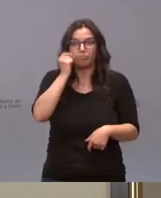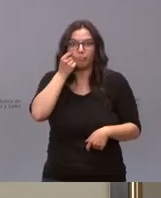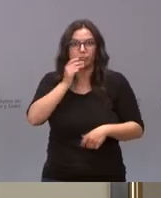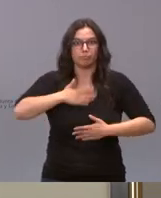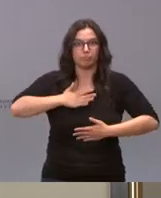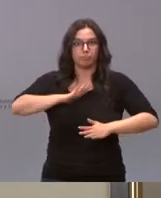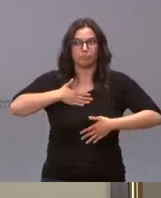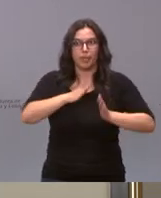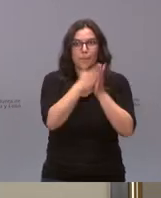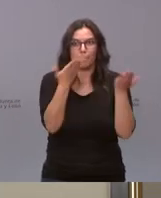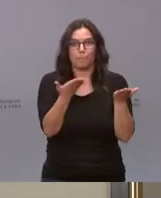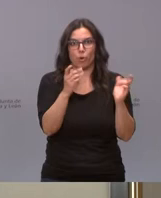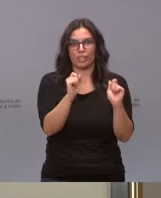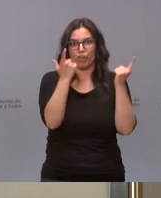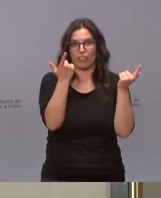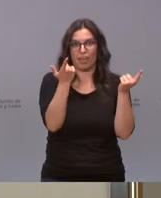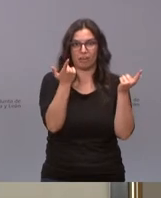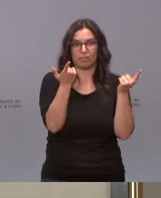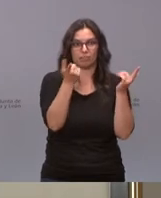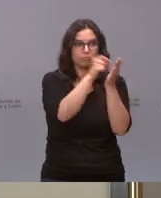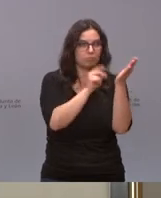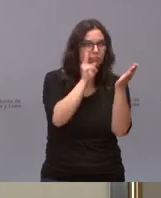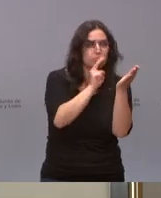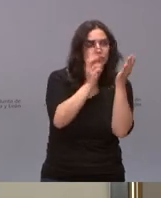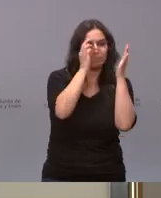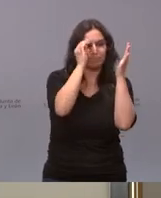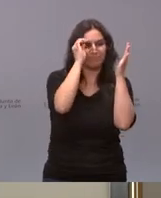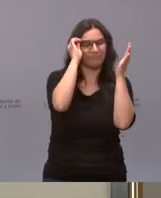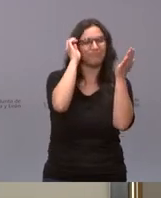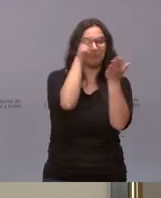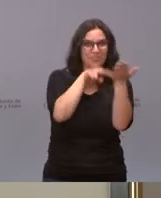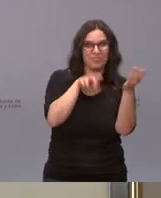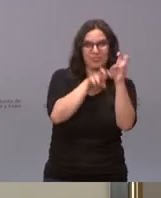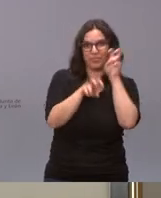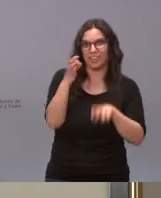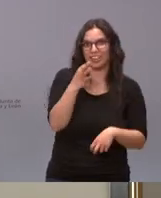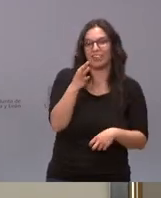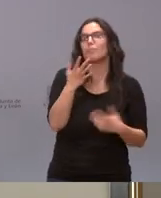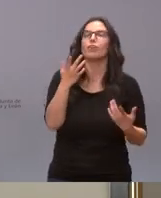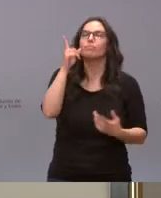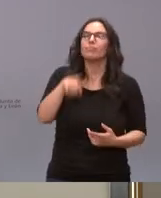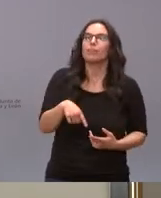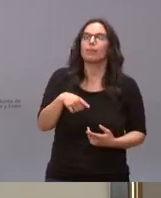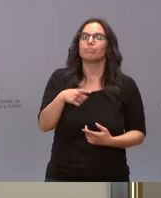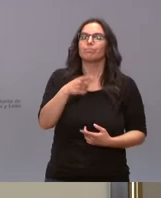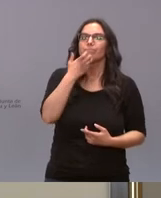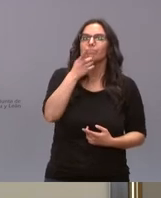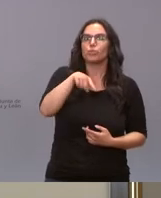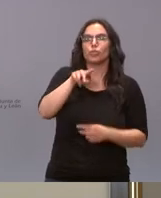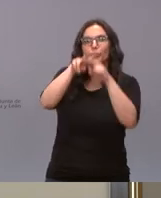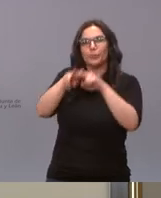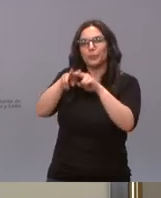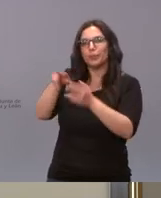de trabajo no sé si se les ha informado y también si ustedes han analizado qué pasa en Burgos que es la